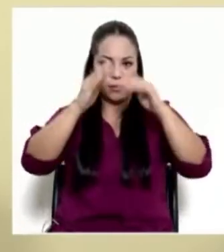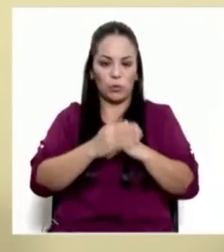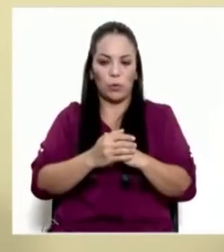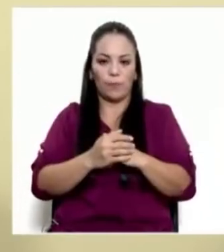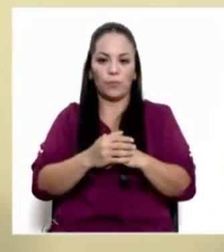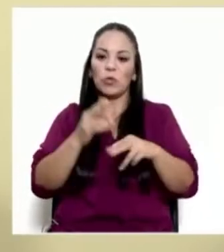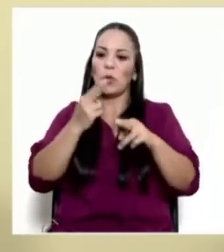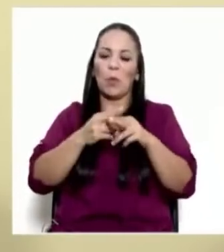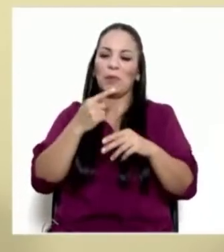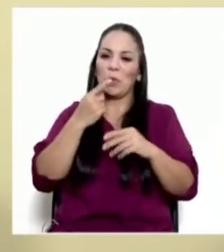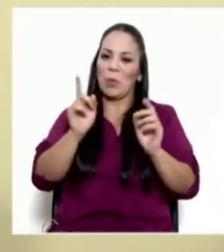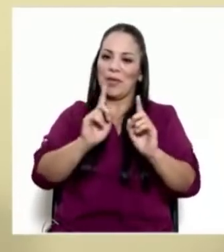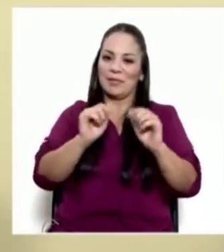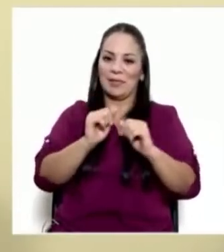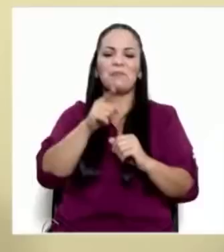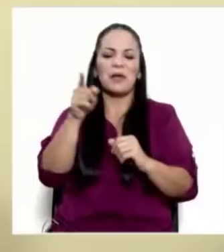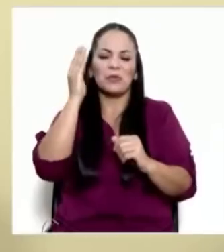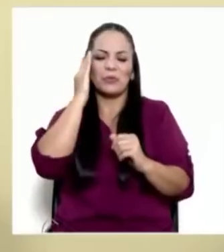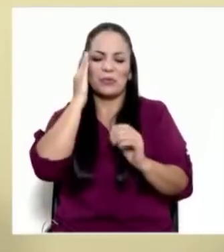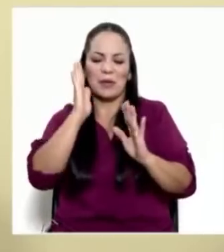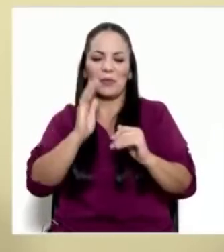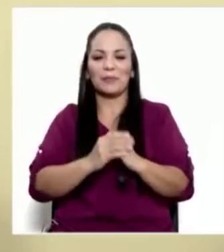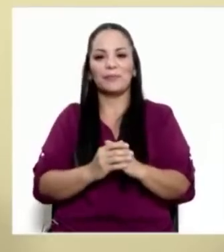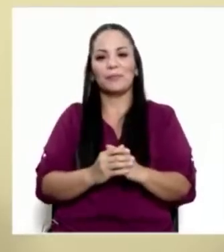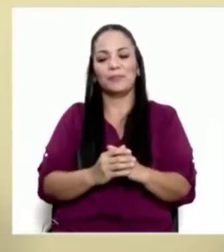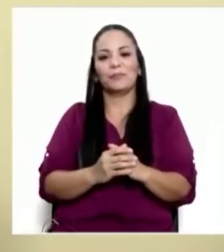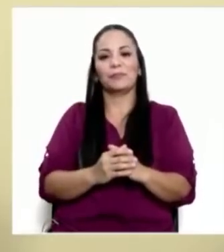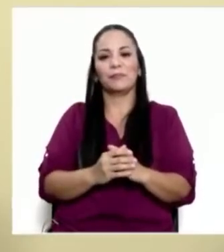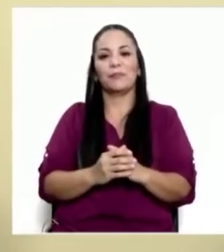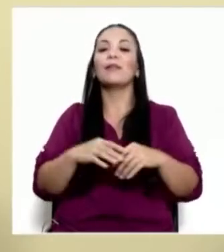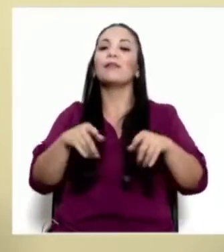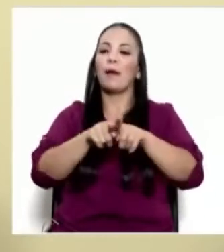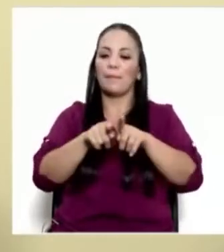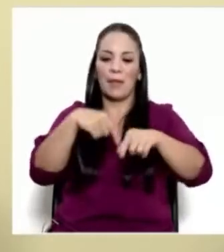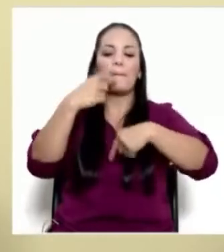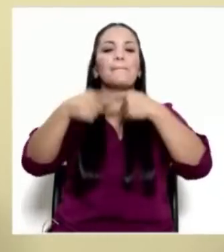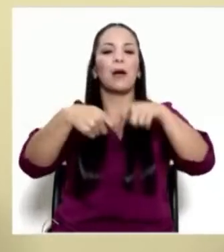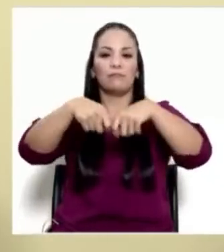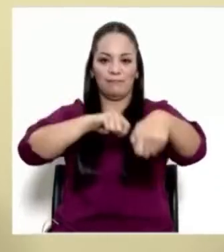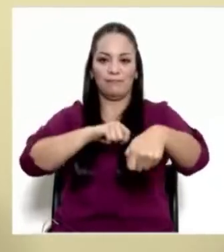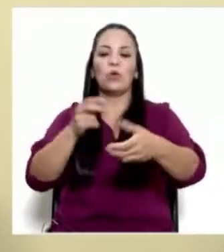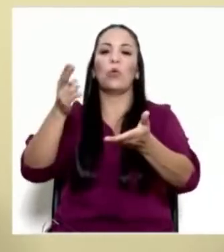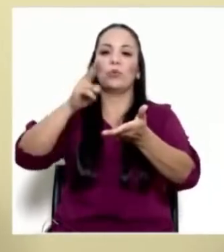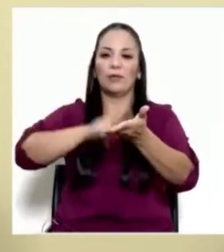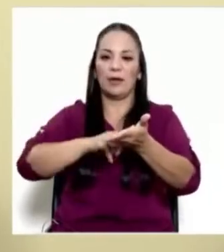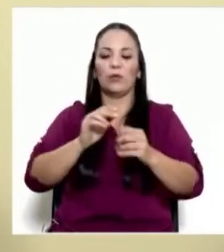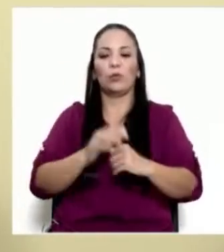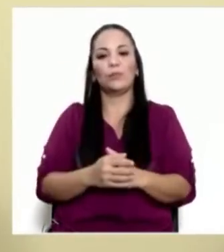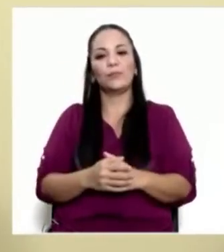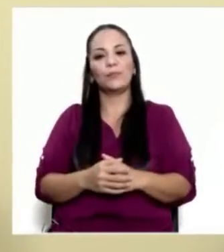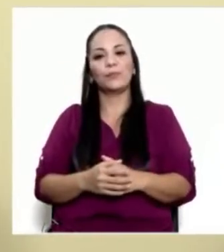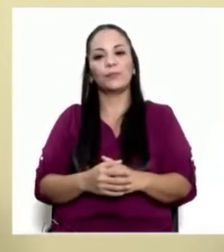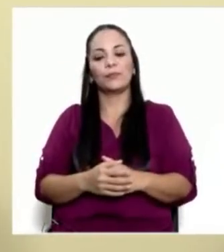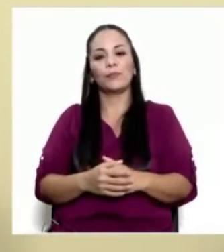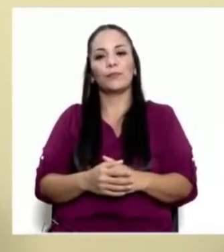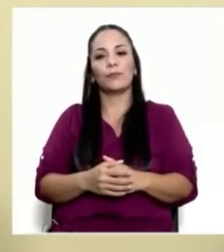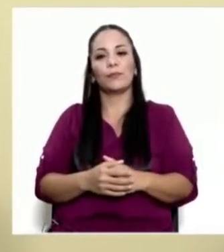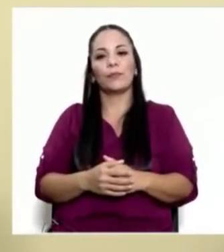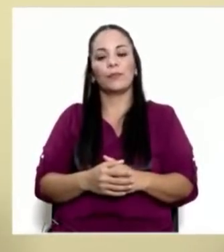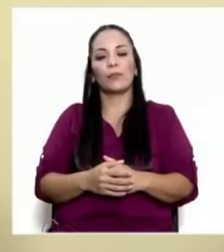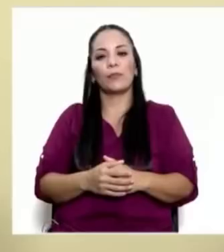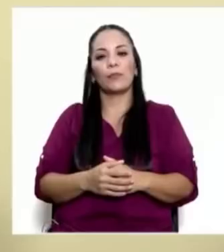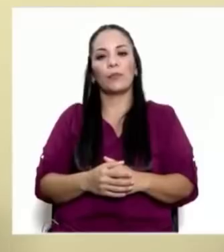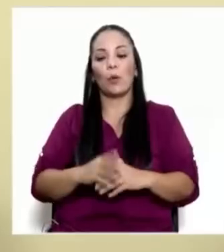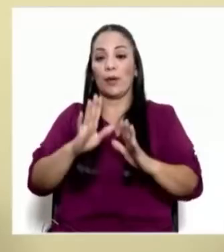nombre me voy a reservar, pero que ellos saben, porque se les va a cancelar también el contrato. Los tres edificios que me refería,